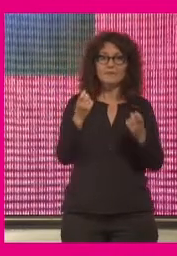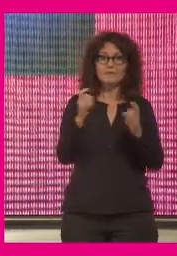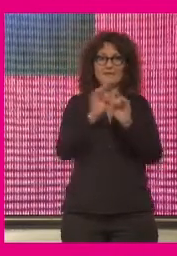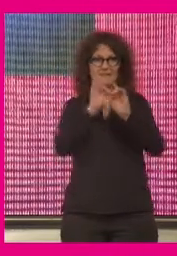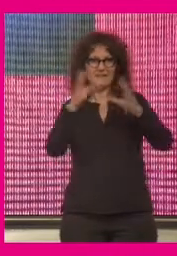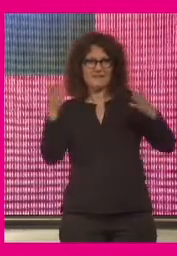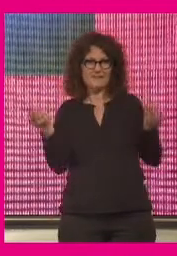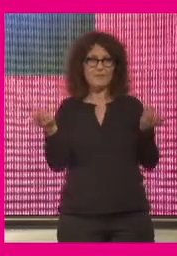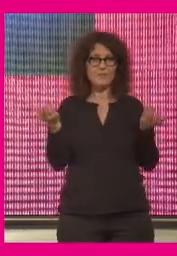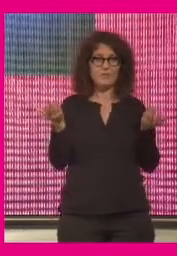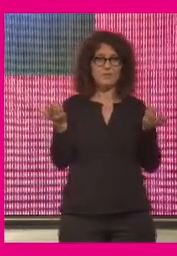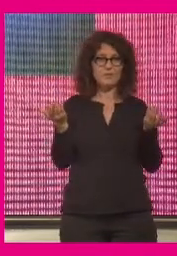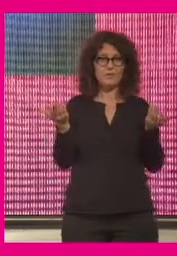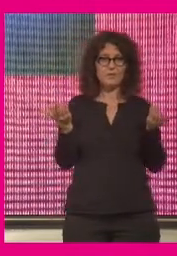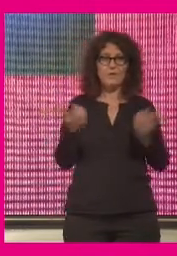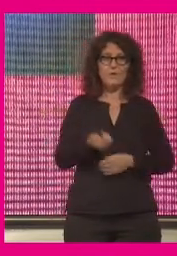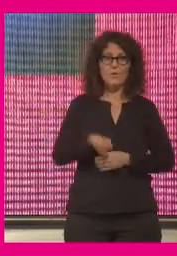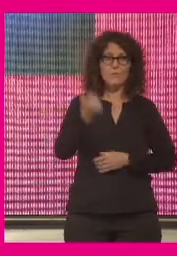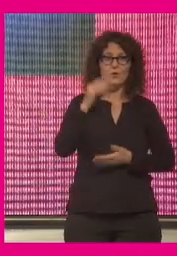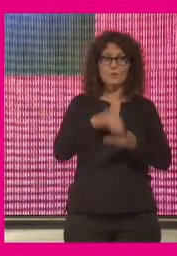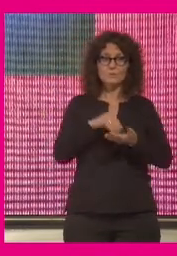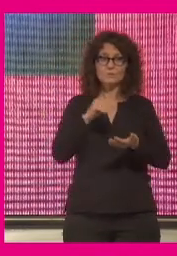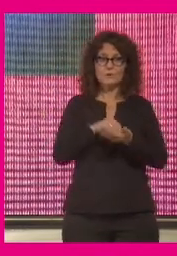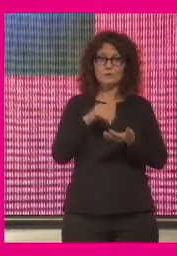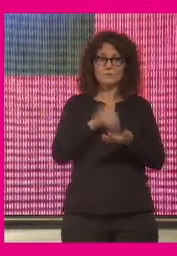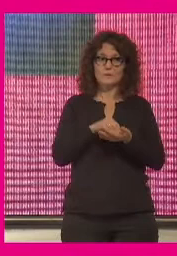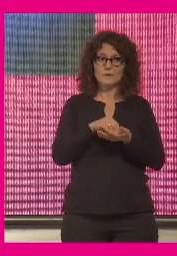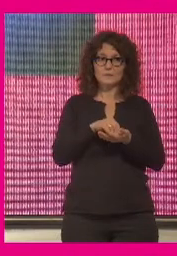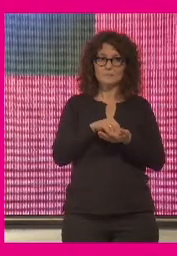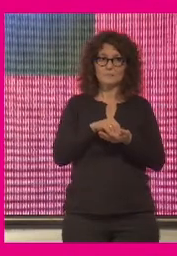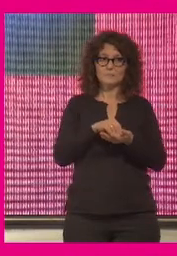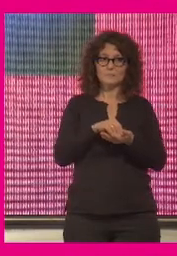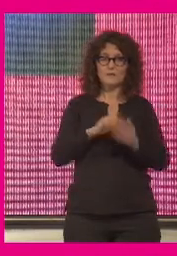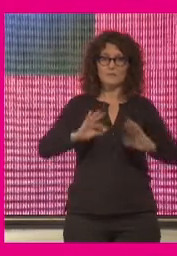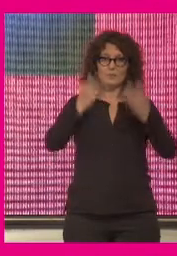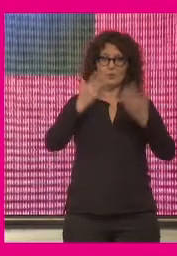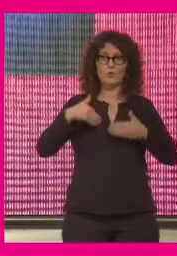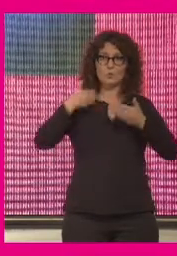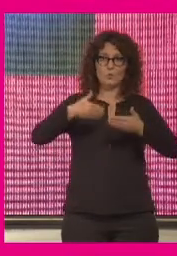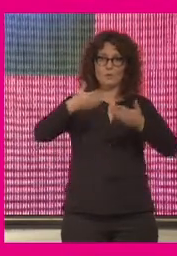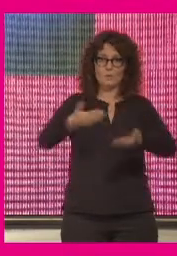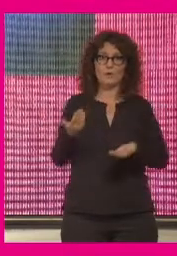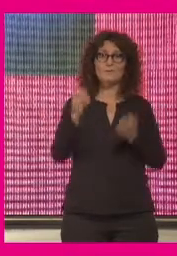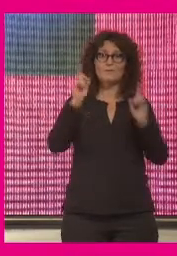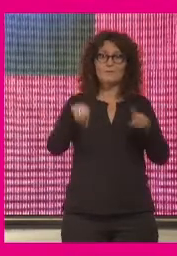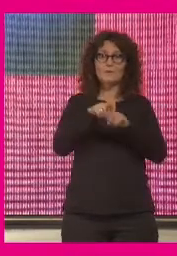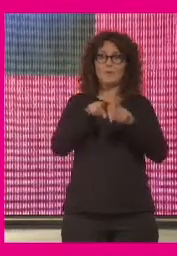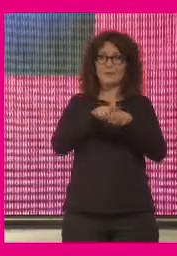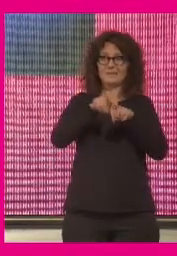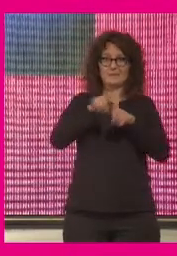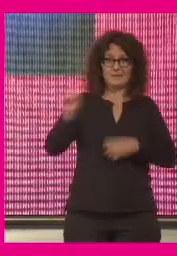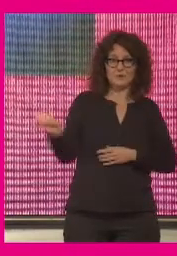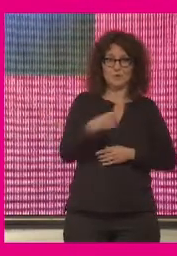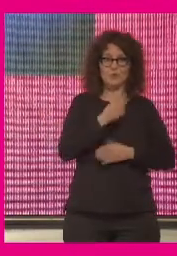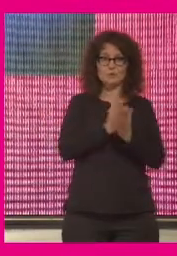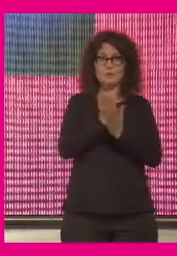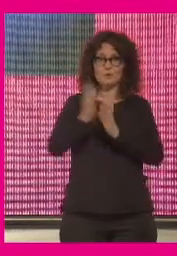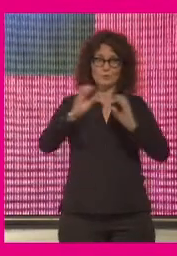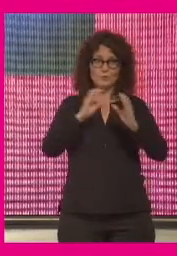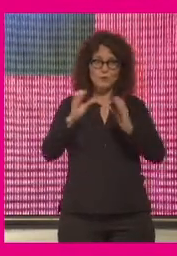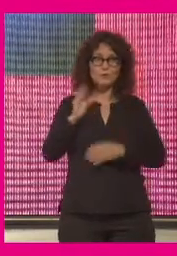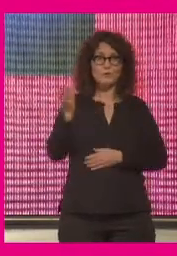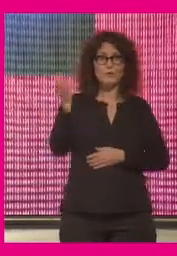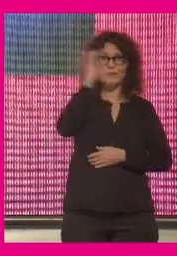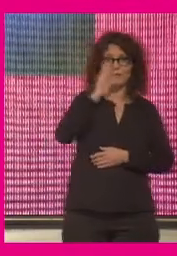con ese totum revolutum que se ha hecho muchas veces y ahí sería bueno que todos hiciéramos ejercicio autocrítica todos medios de comunicación